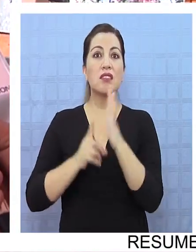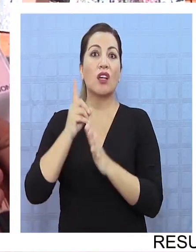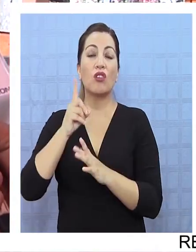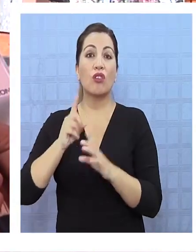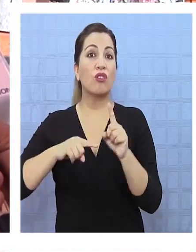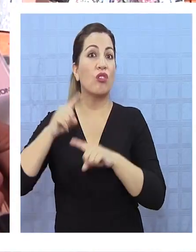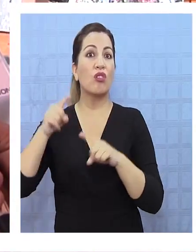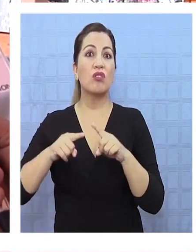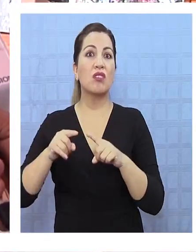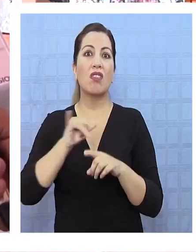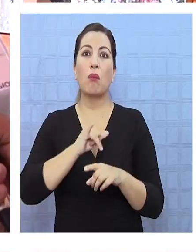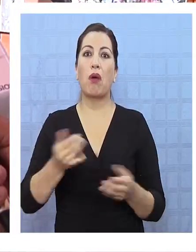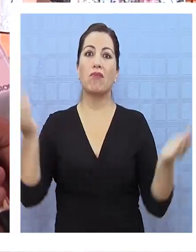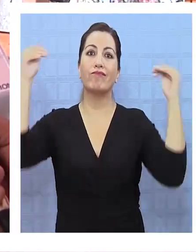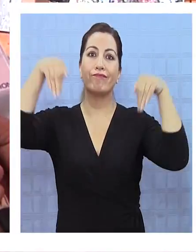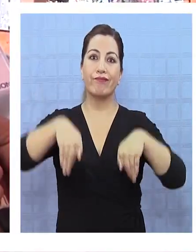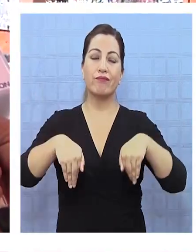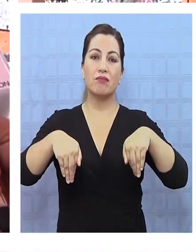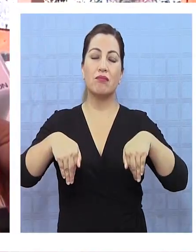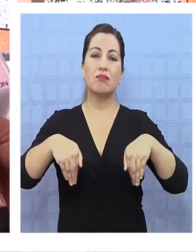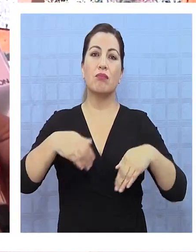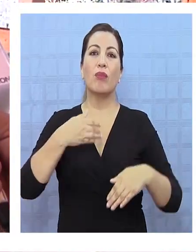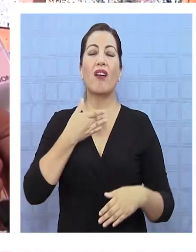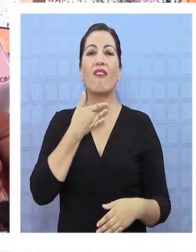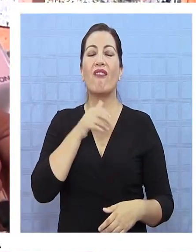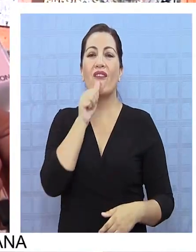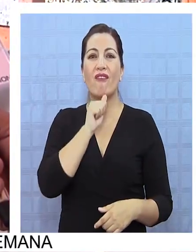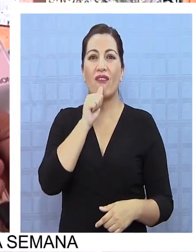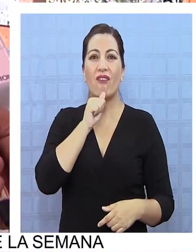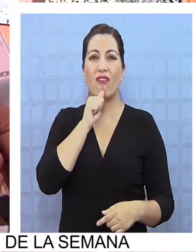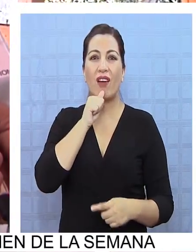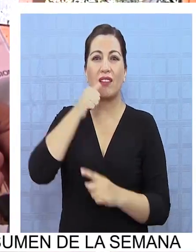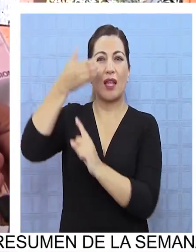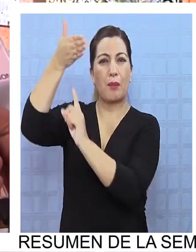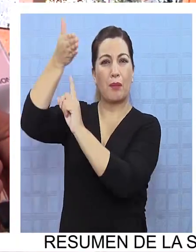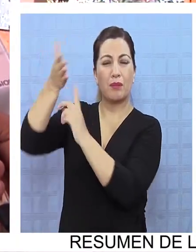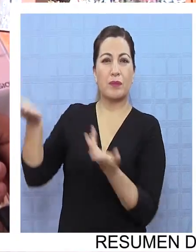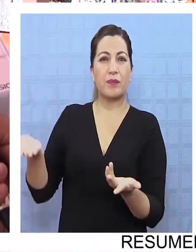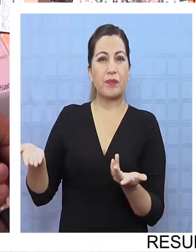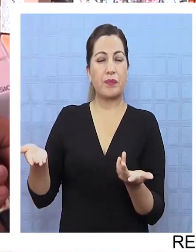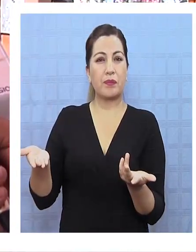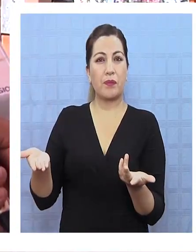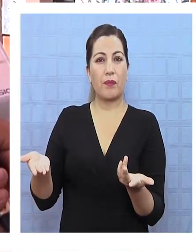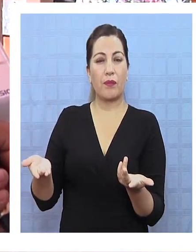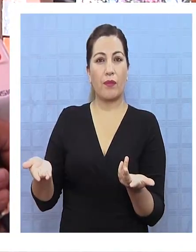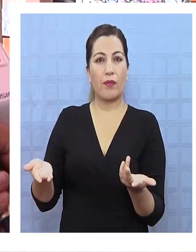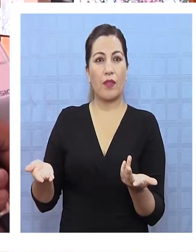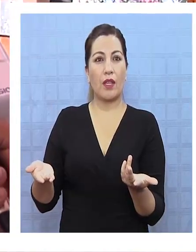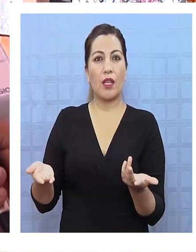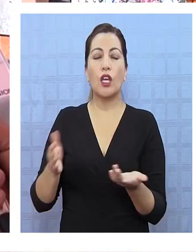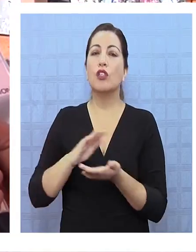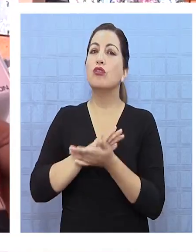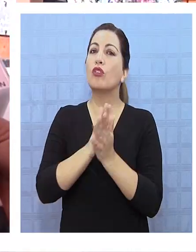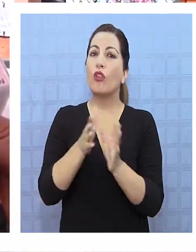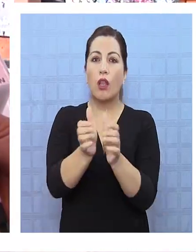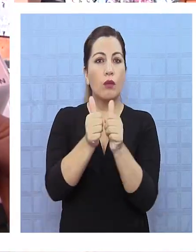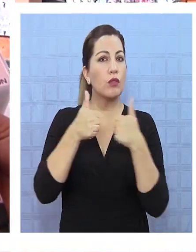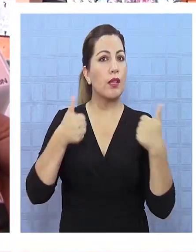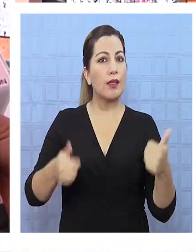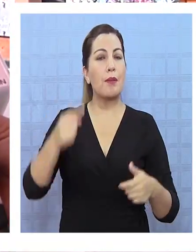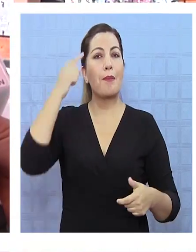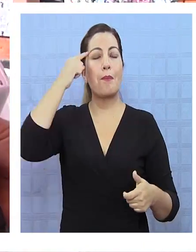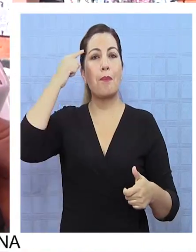cosas que no funcionan bien. Señaléticas, puestas en valor, unificar la autoridad,